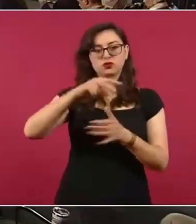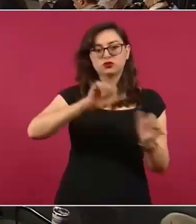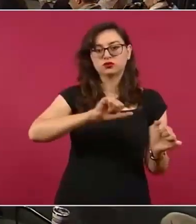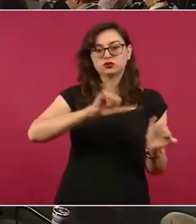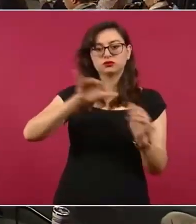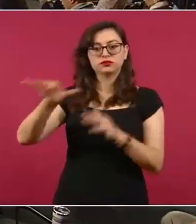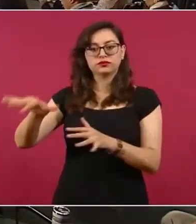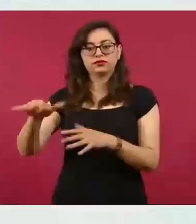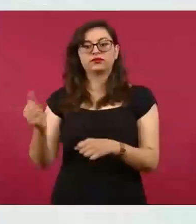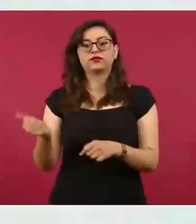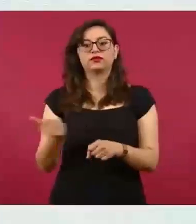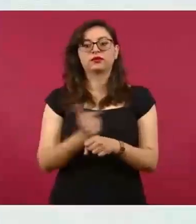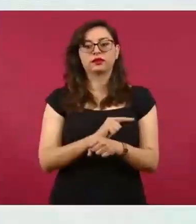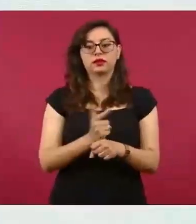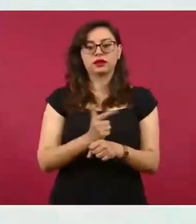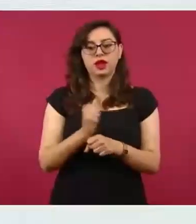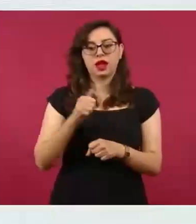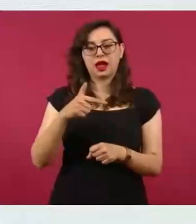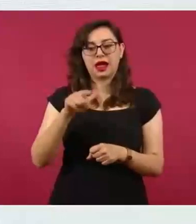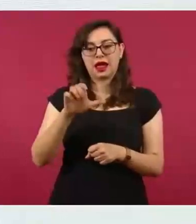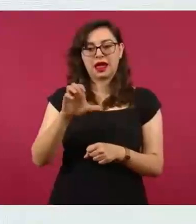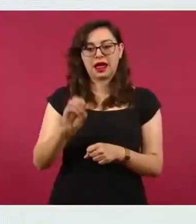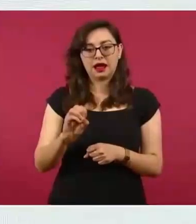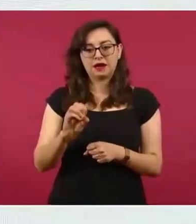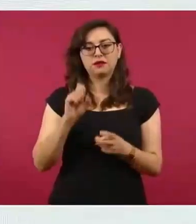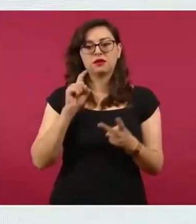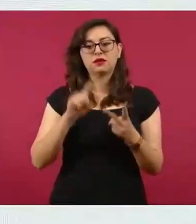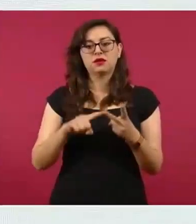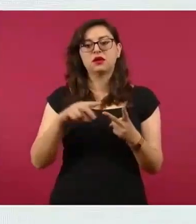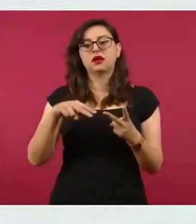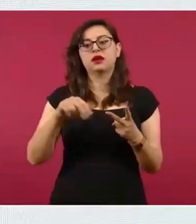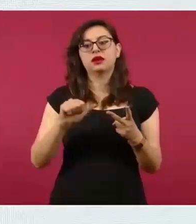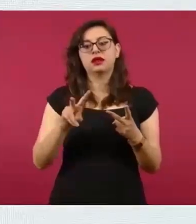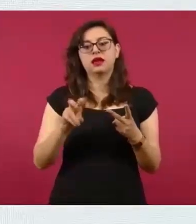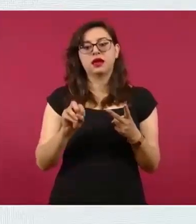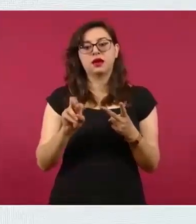licenciado Nabor Carrillo, ya falleció Nabor,